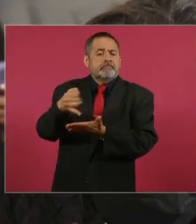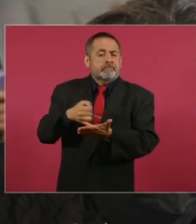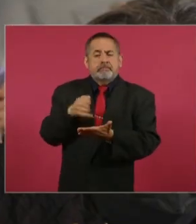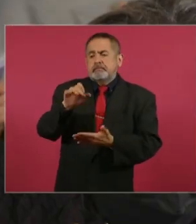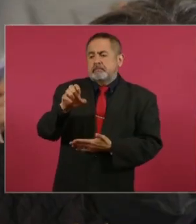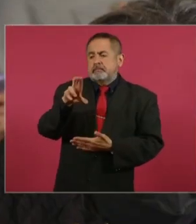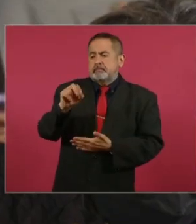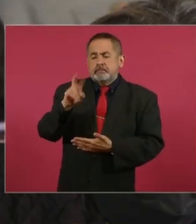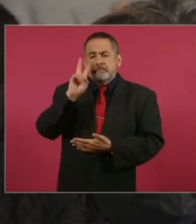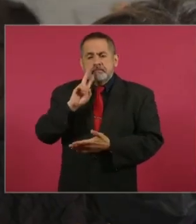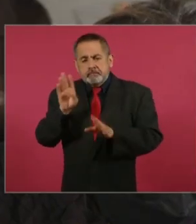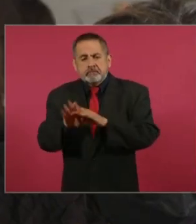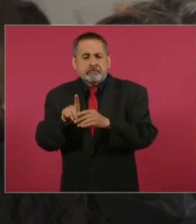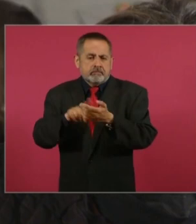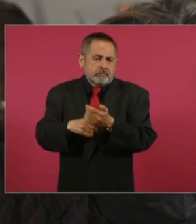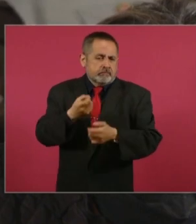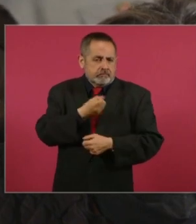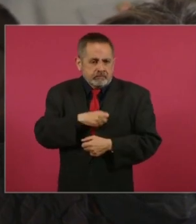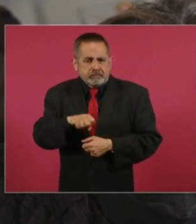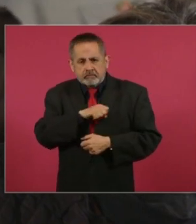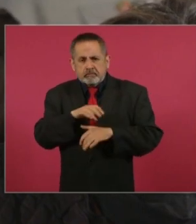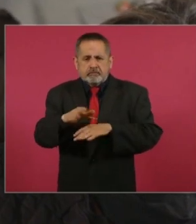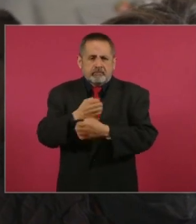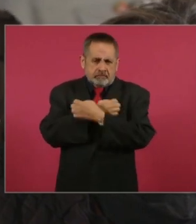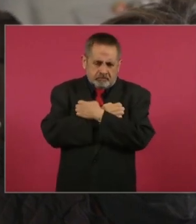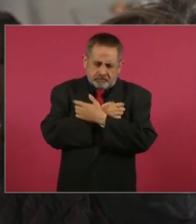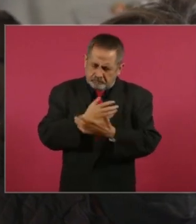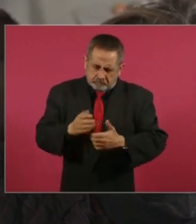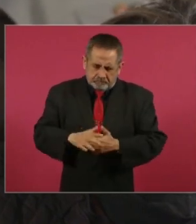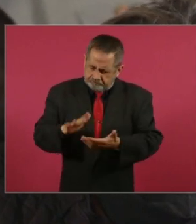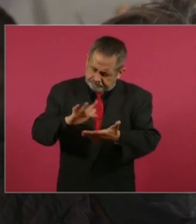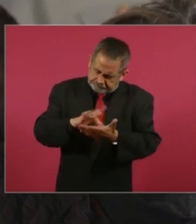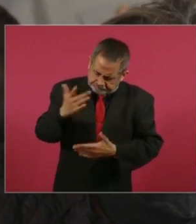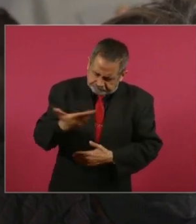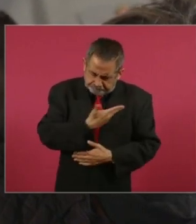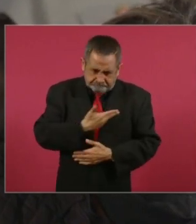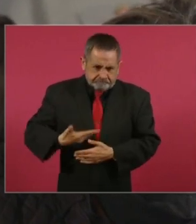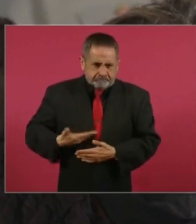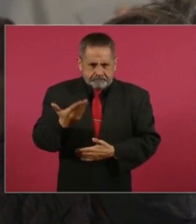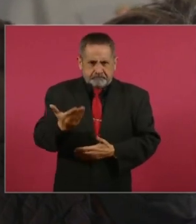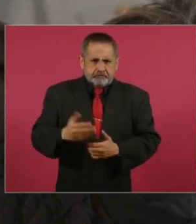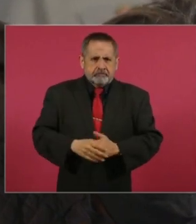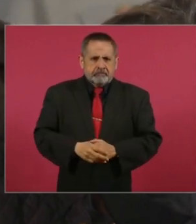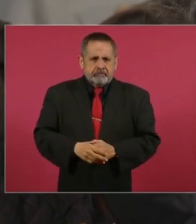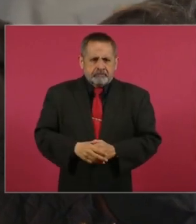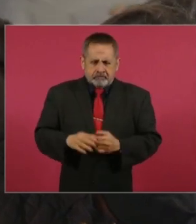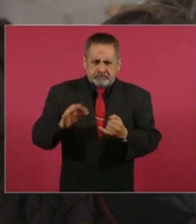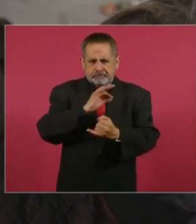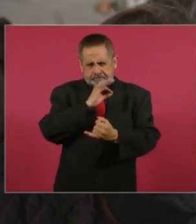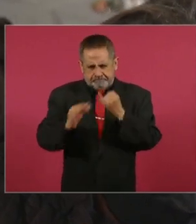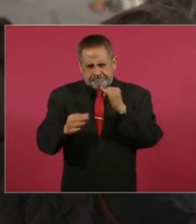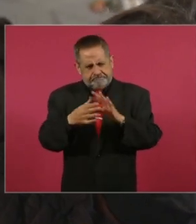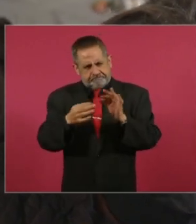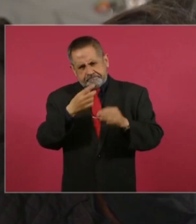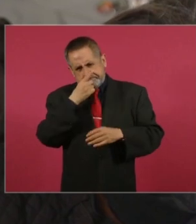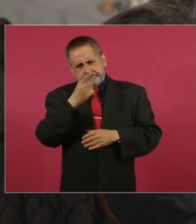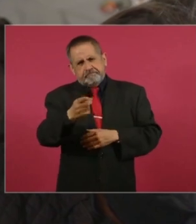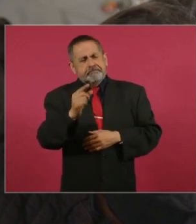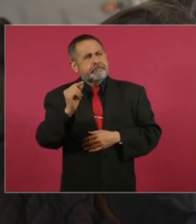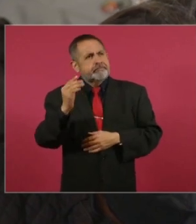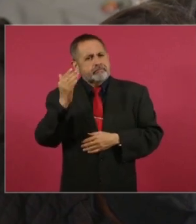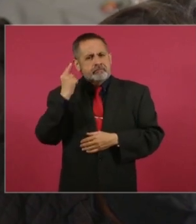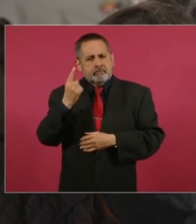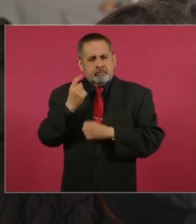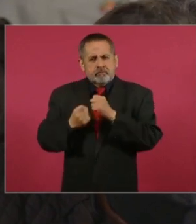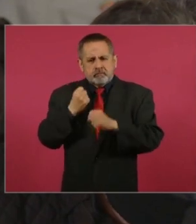va en el tema de la salud, en el tema de la educación. Gracias, presidente. Y finalizo con esto. Hace un